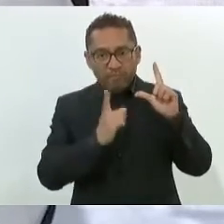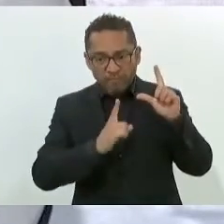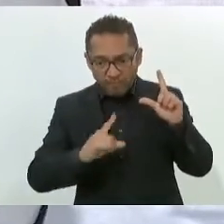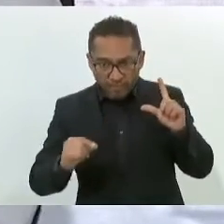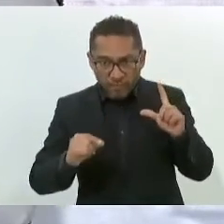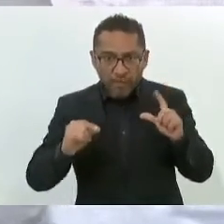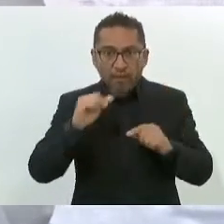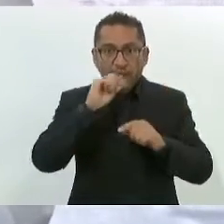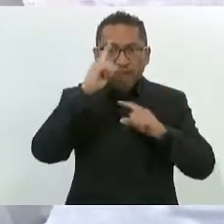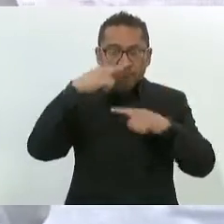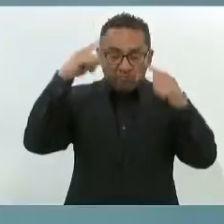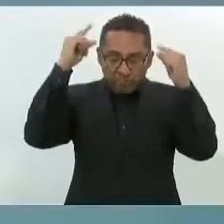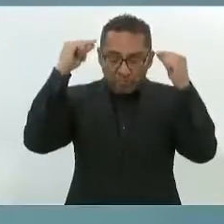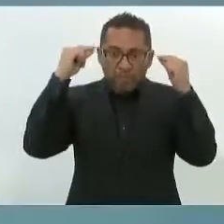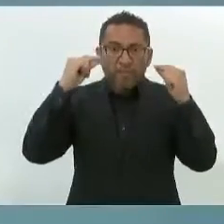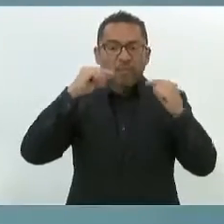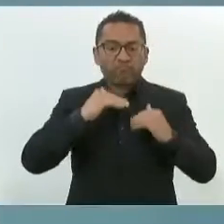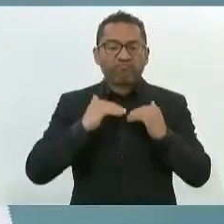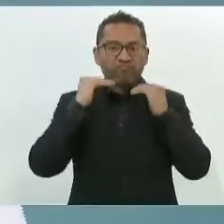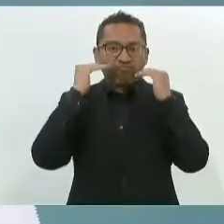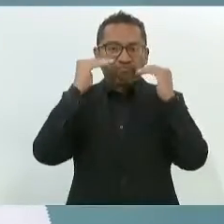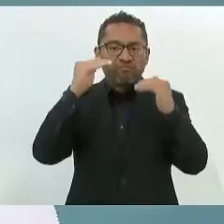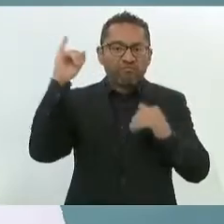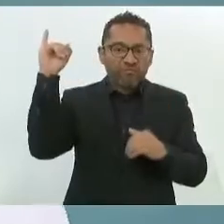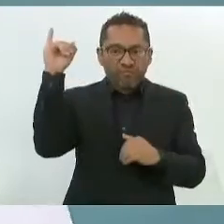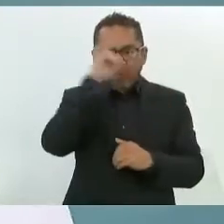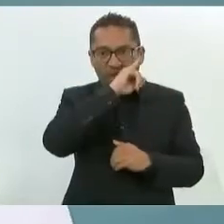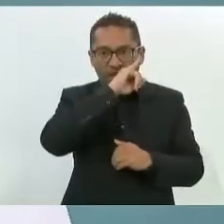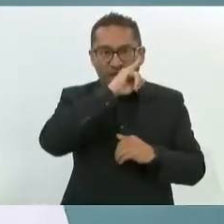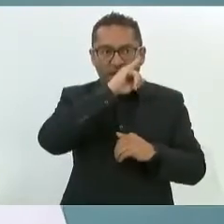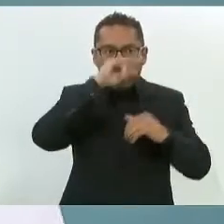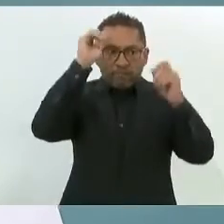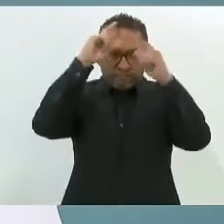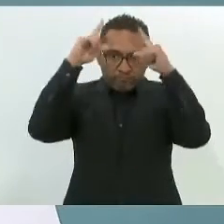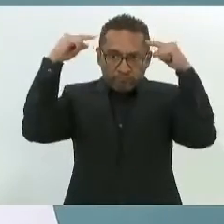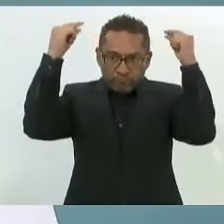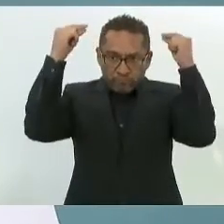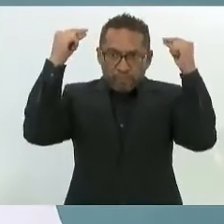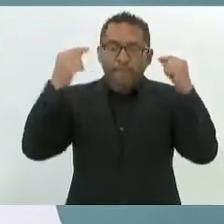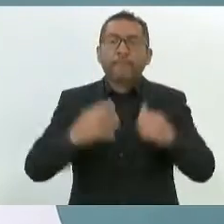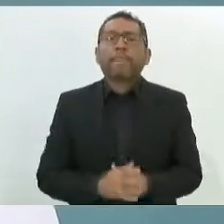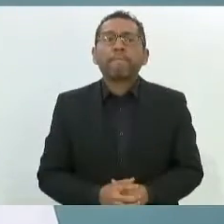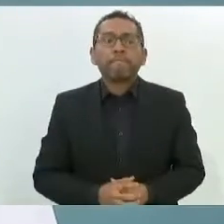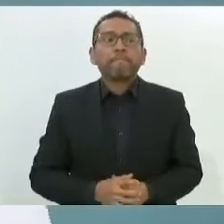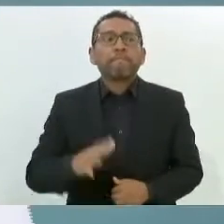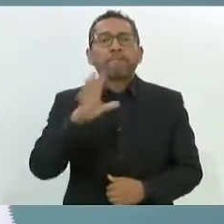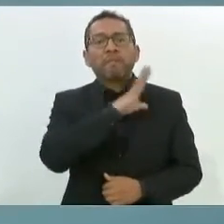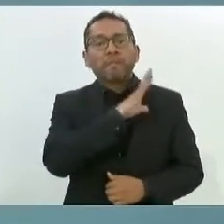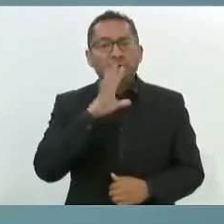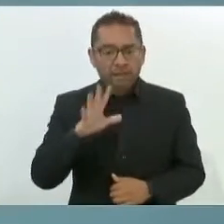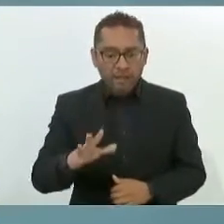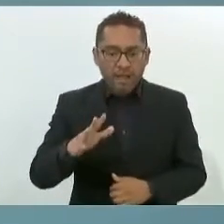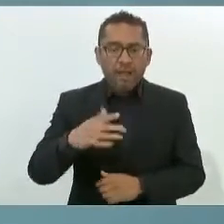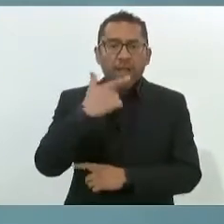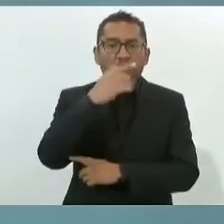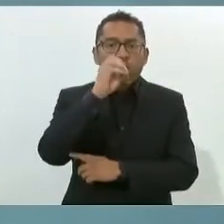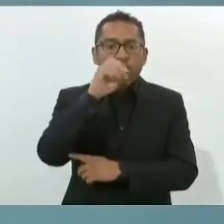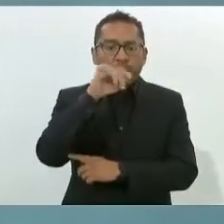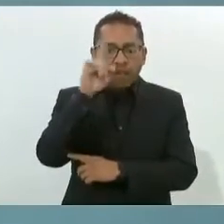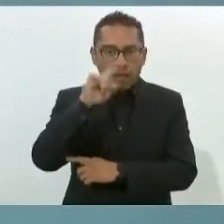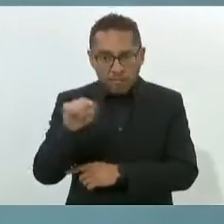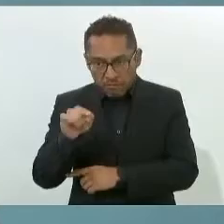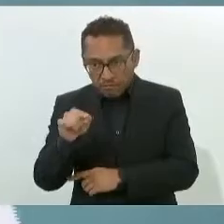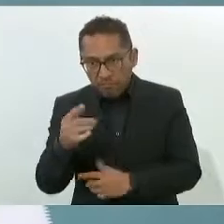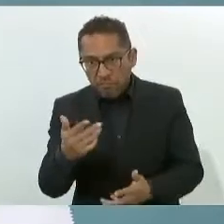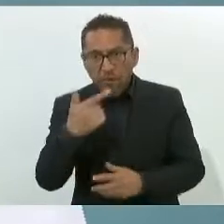Ojeda, Secretario de Marina. Al General y ahora Comisario Luis Rodríguez Buccio,